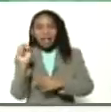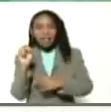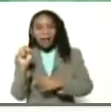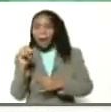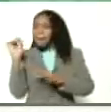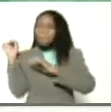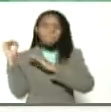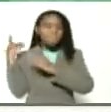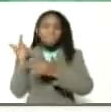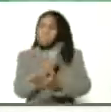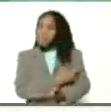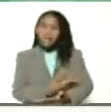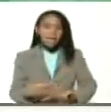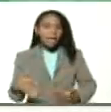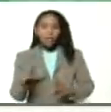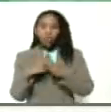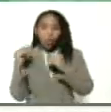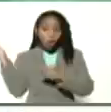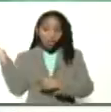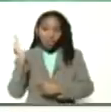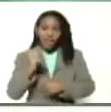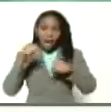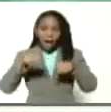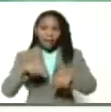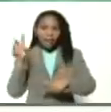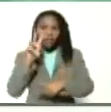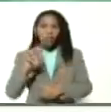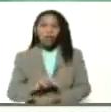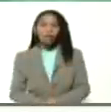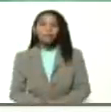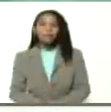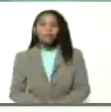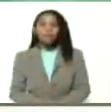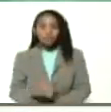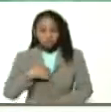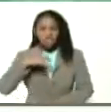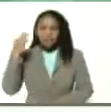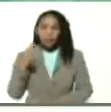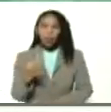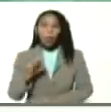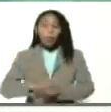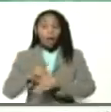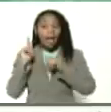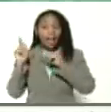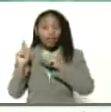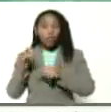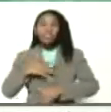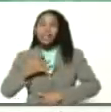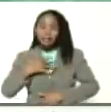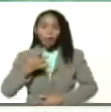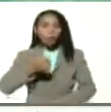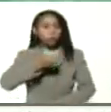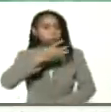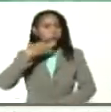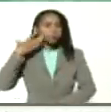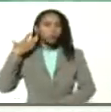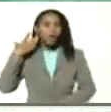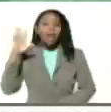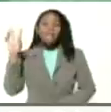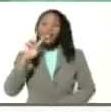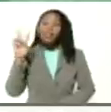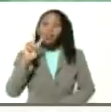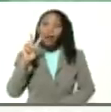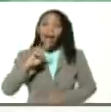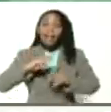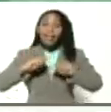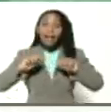miles, se vendrían todos, pues, estoy seguro de eso. Por eso tenemos que sentirnos orgullosos. Venezuela es la